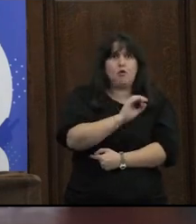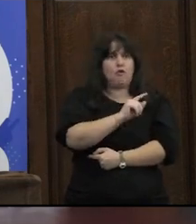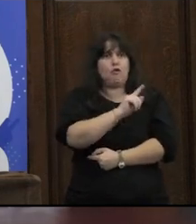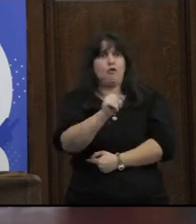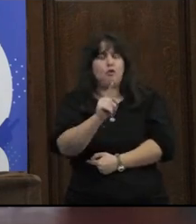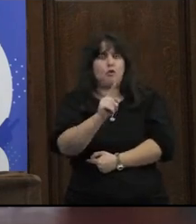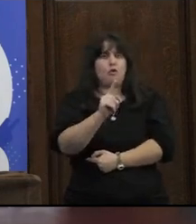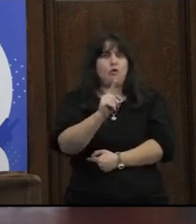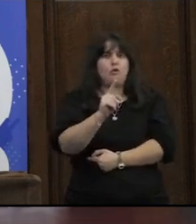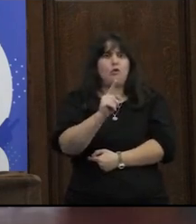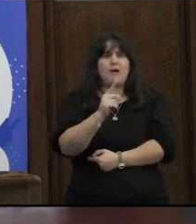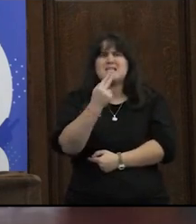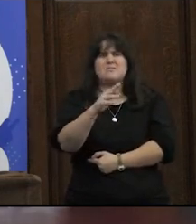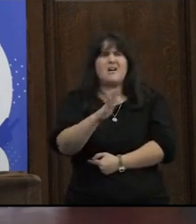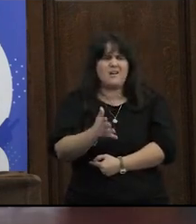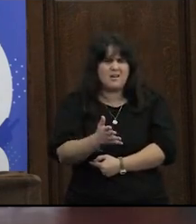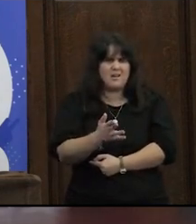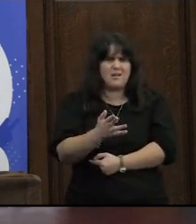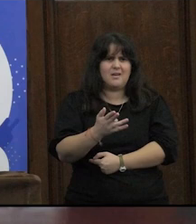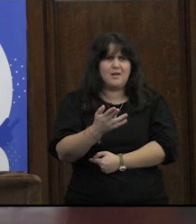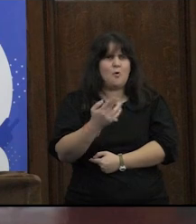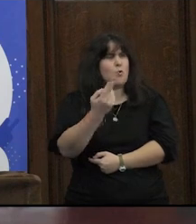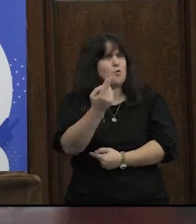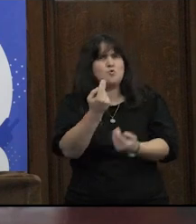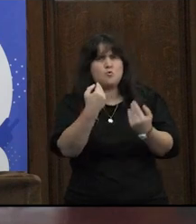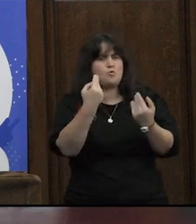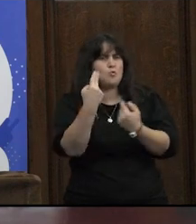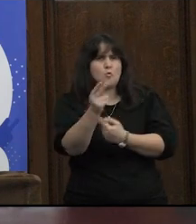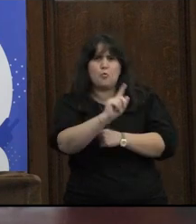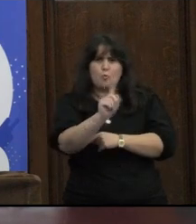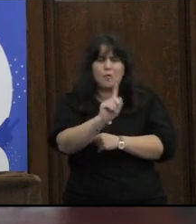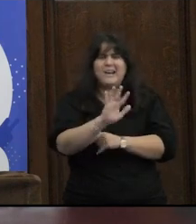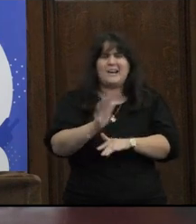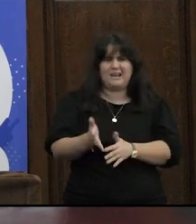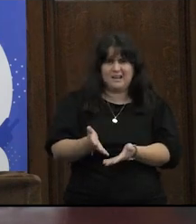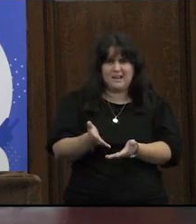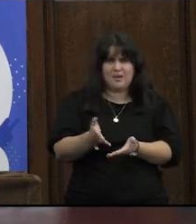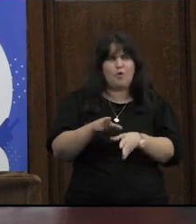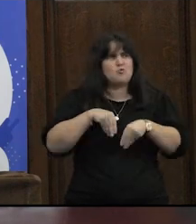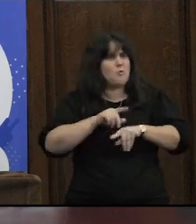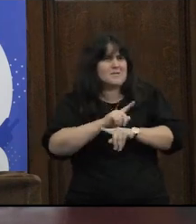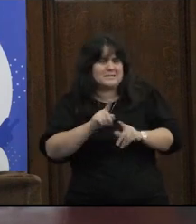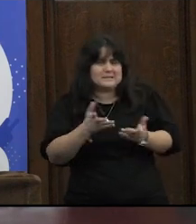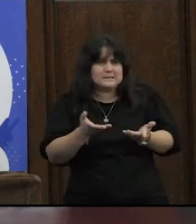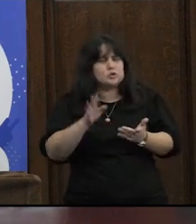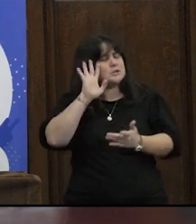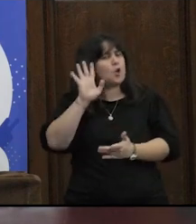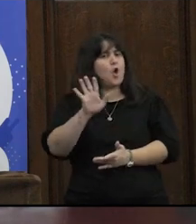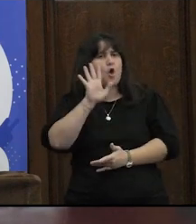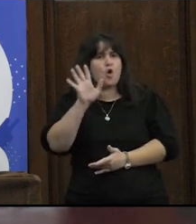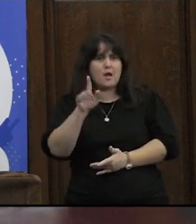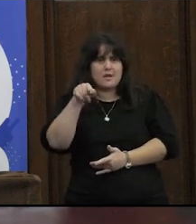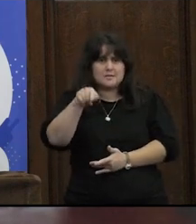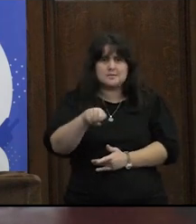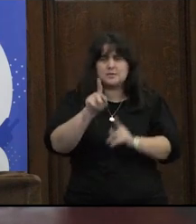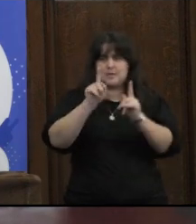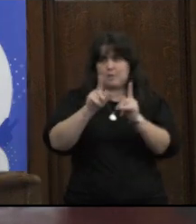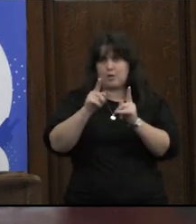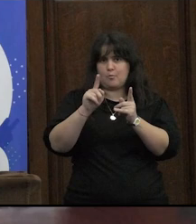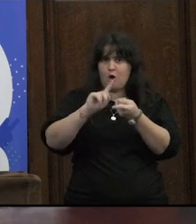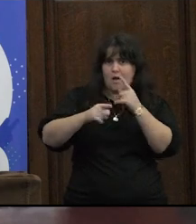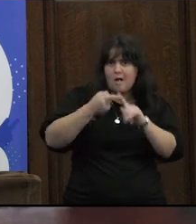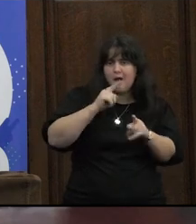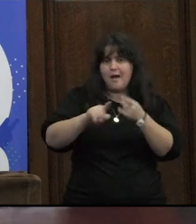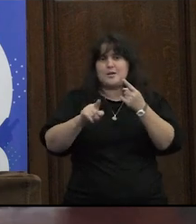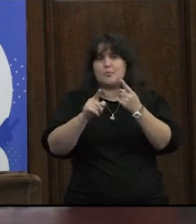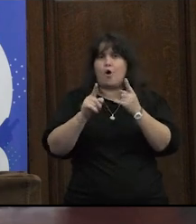vos decís no ¿a qué consentís? ¿a qué no consentís? el psicoanálisis ahí viene a traer toda esta